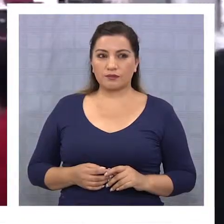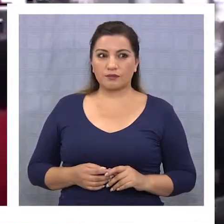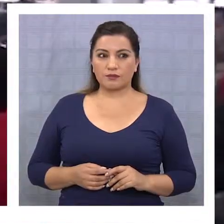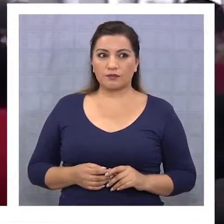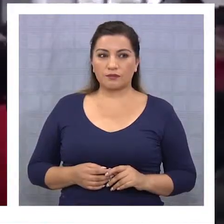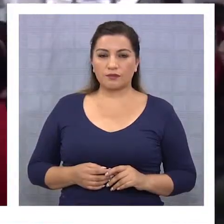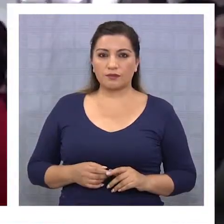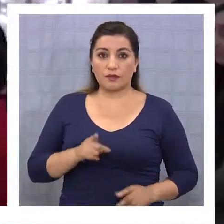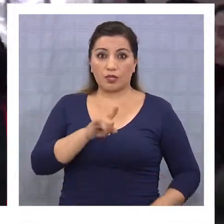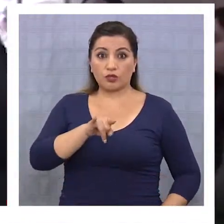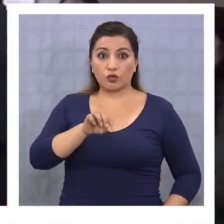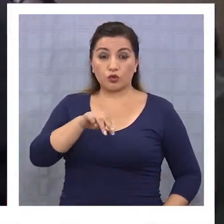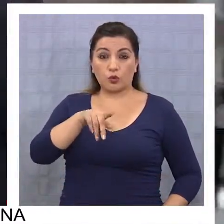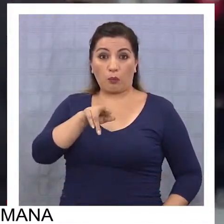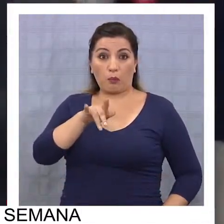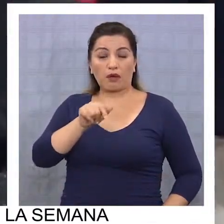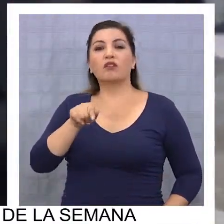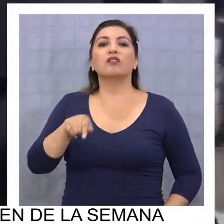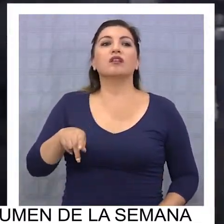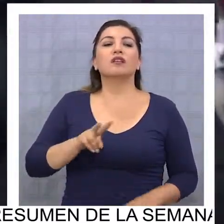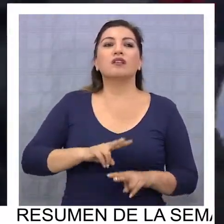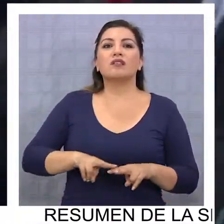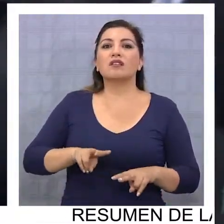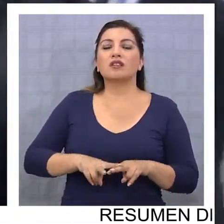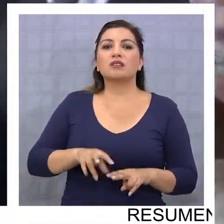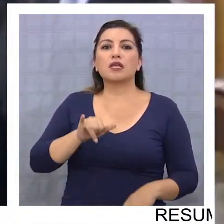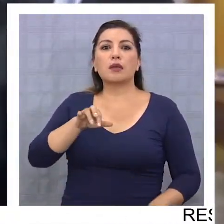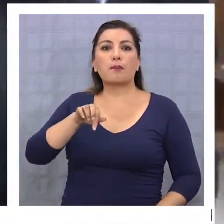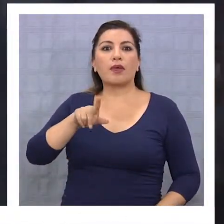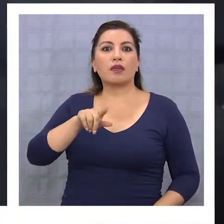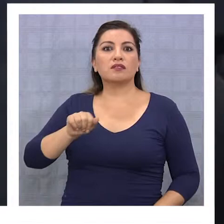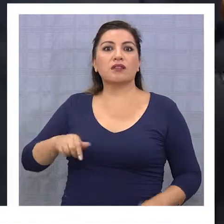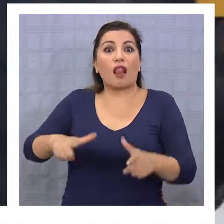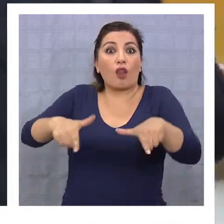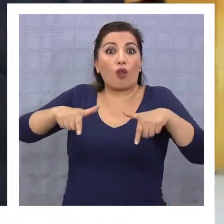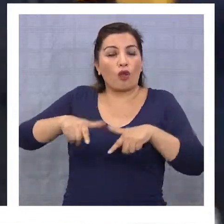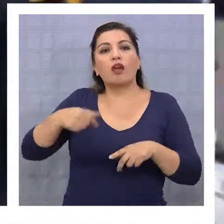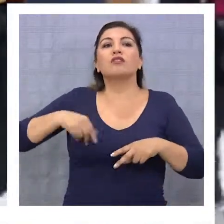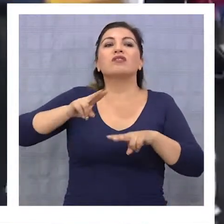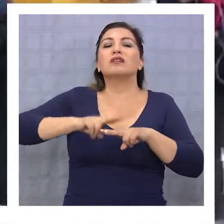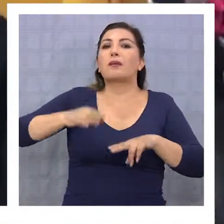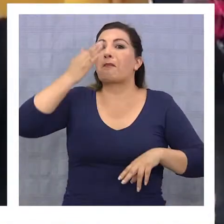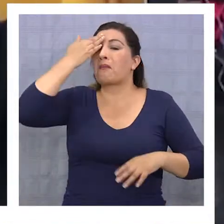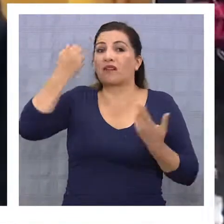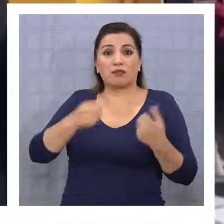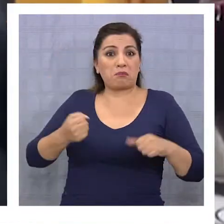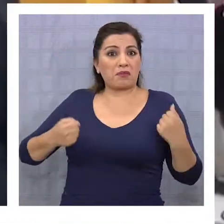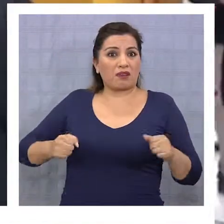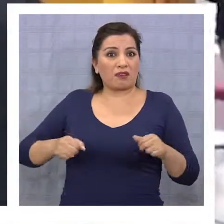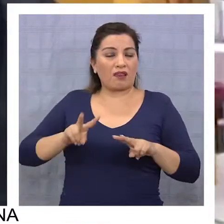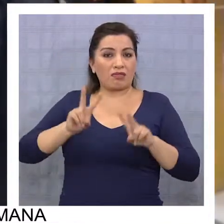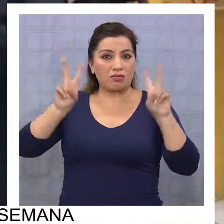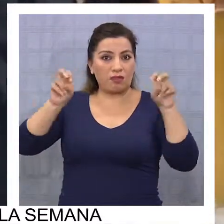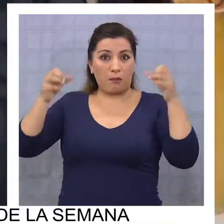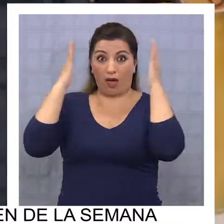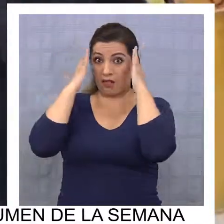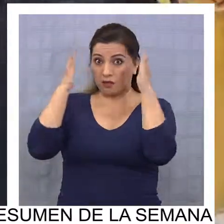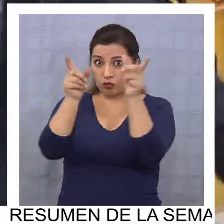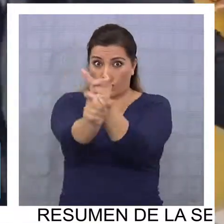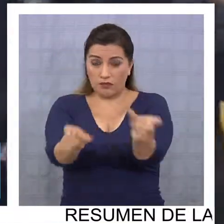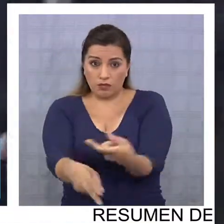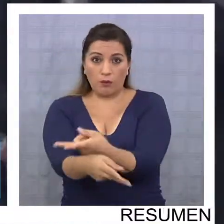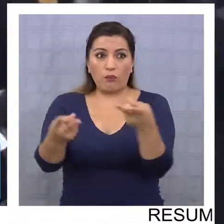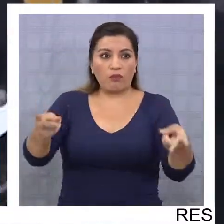El sumario que se instruyó a los funcionarios del IPS de Los Lagos, a raíz de una mala práctica en términos de atención de público,